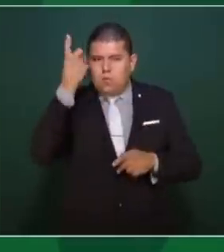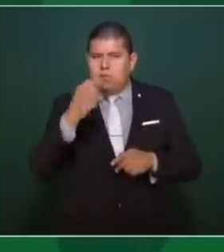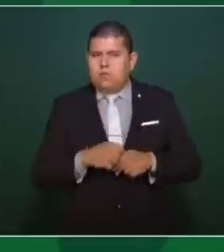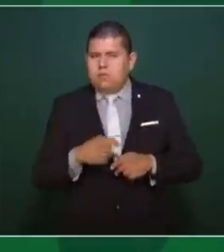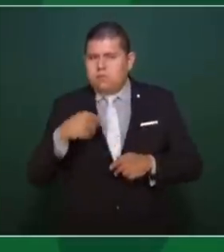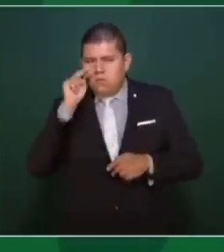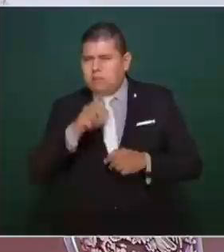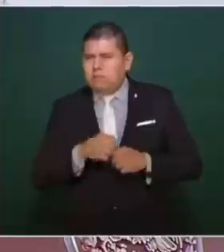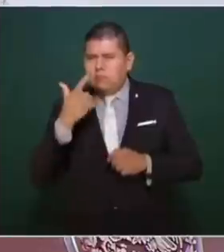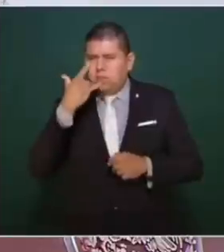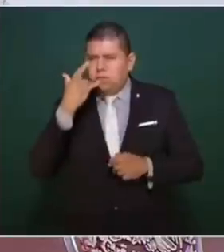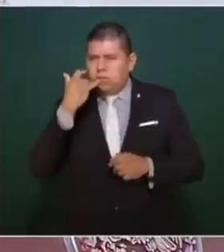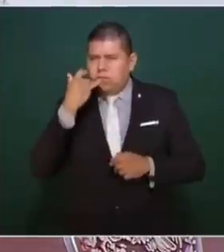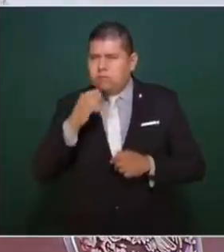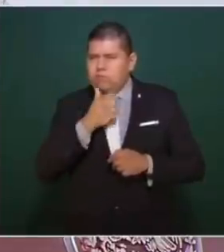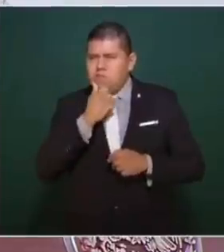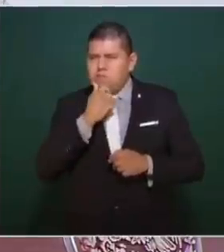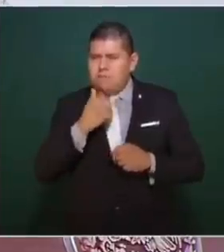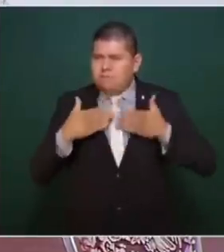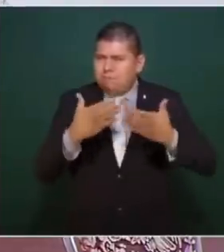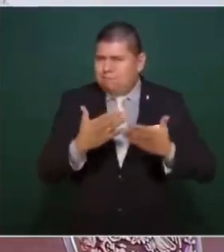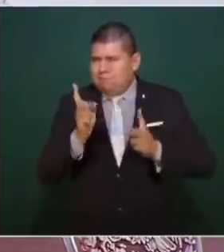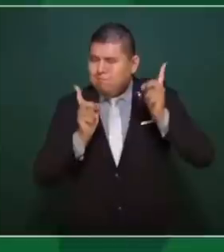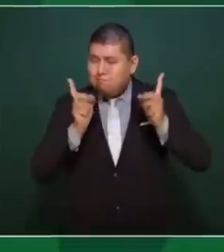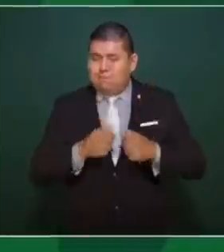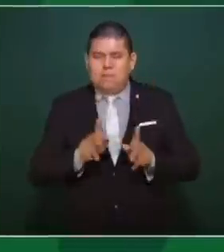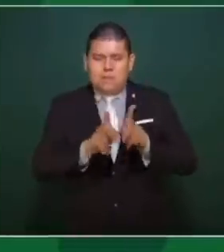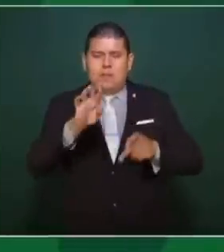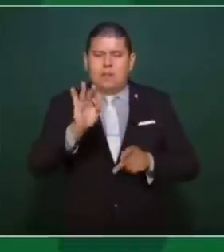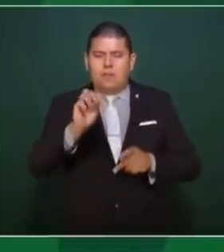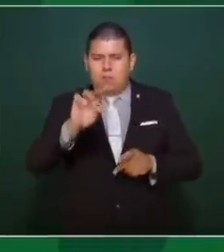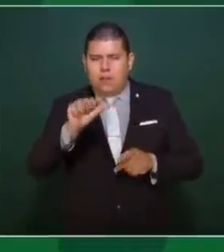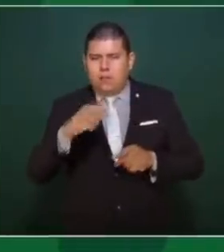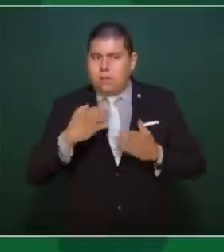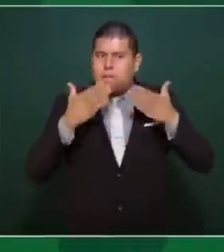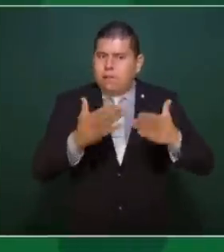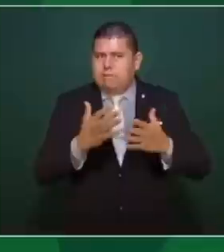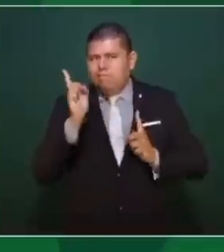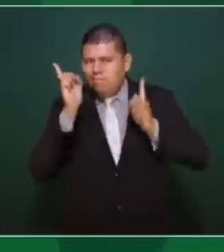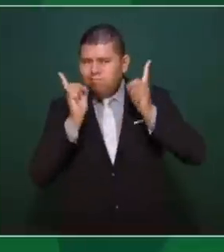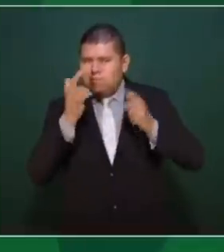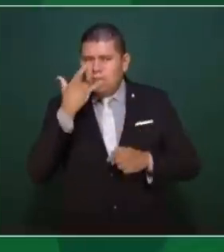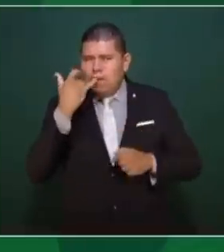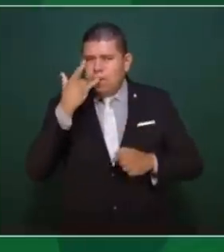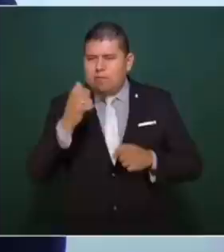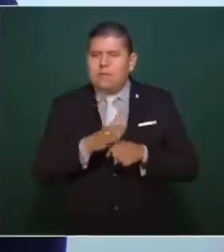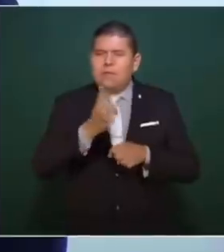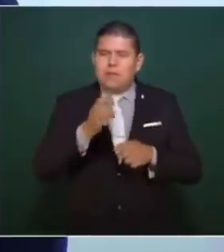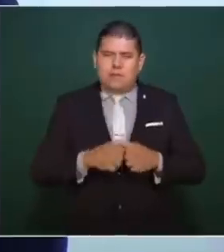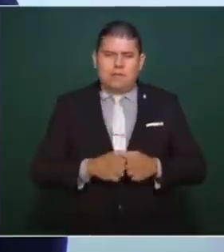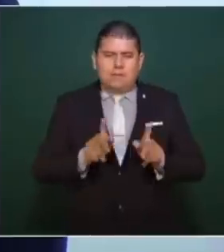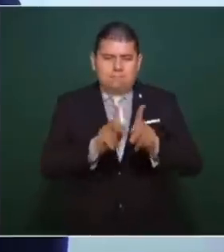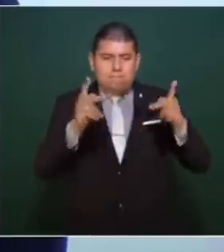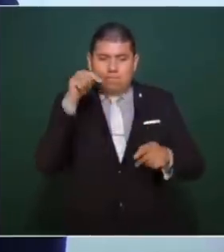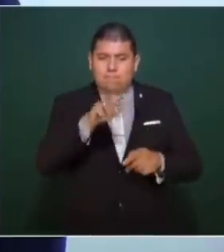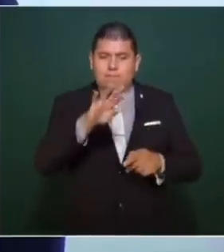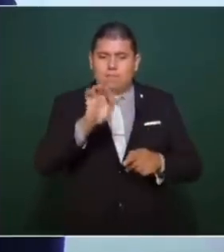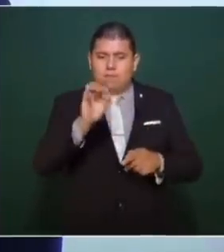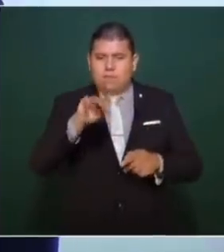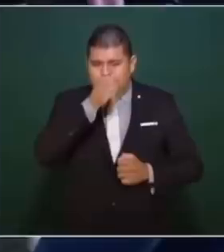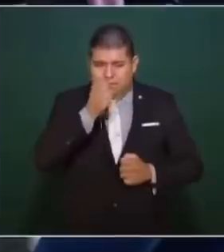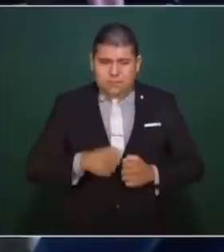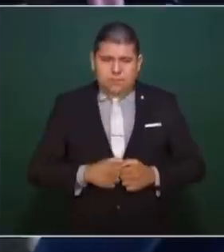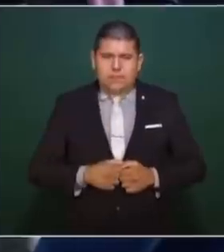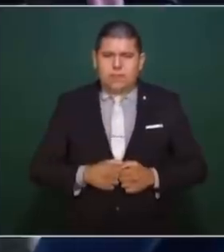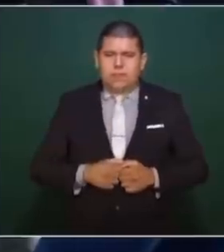generan siempre mucha sospecha lo que publica el Reforma, porque es un medio del